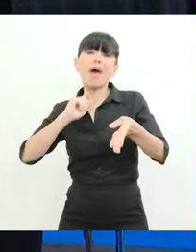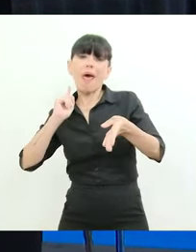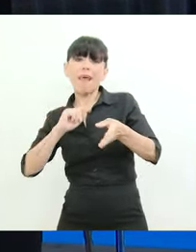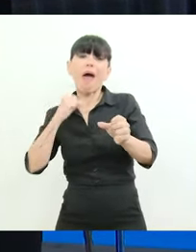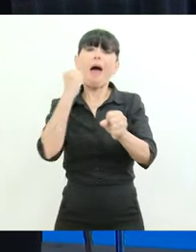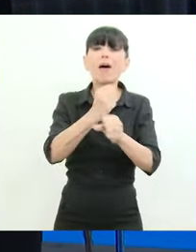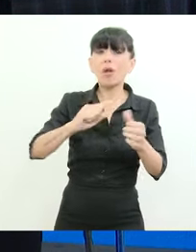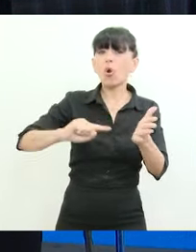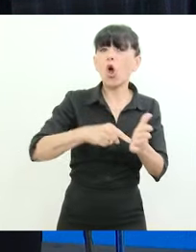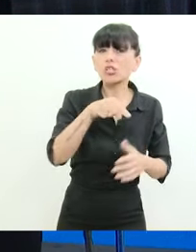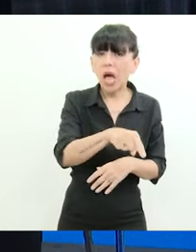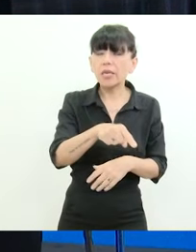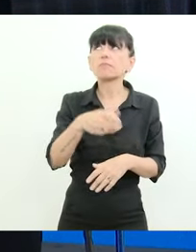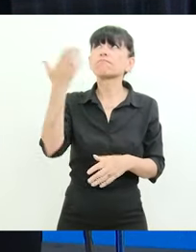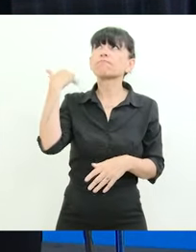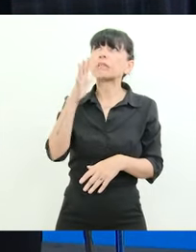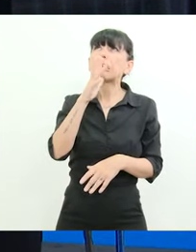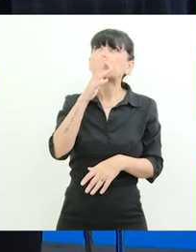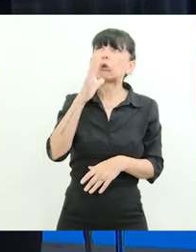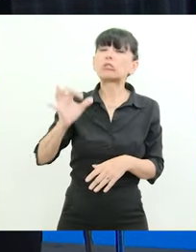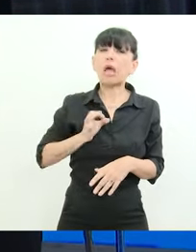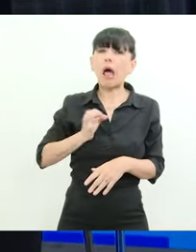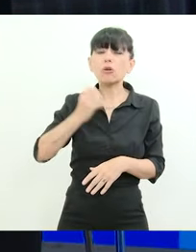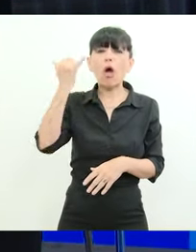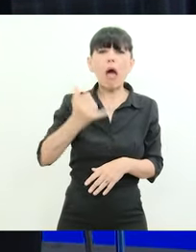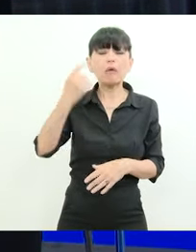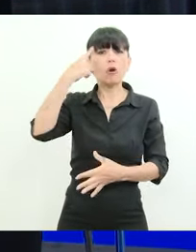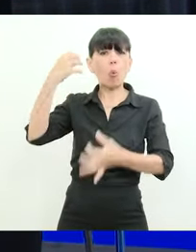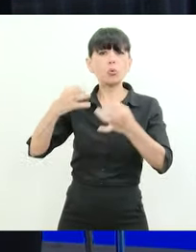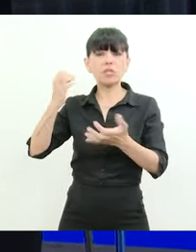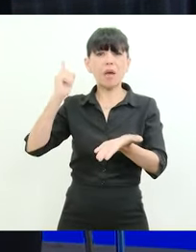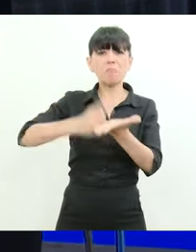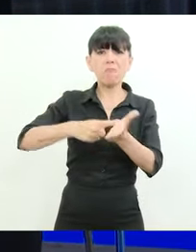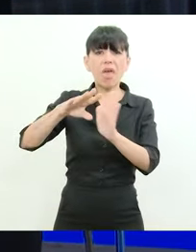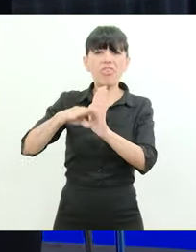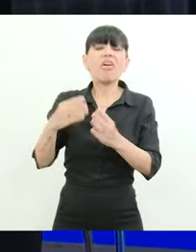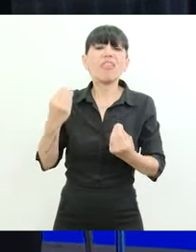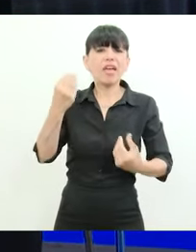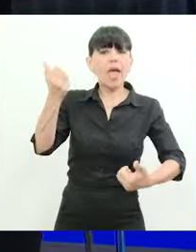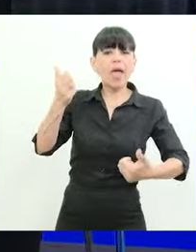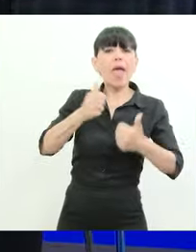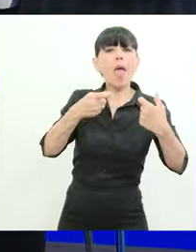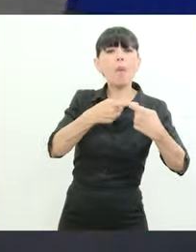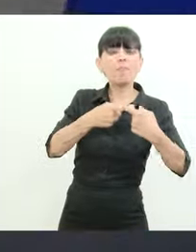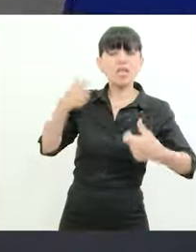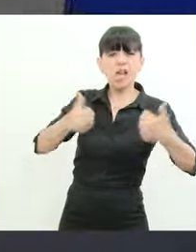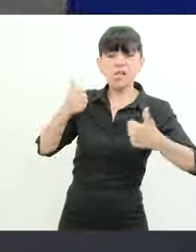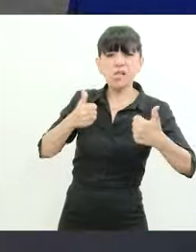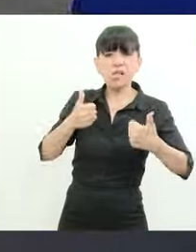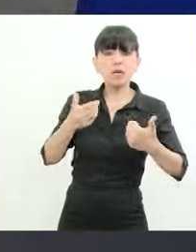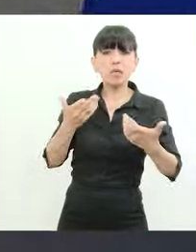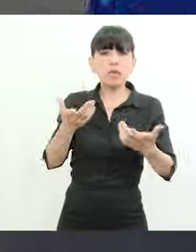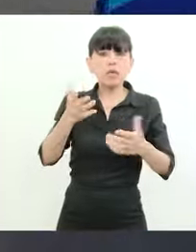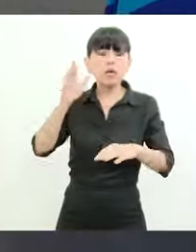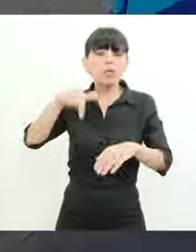hace 14 años que tiene una medida cautelar de una empresa para que no le compitan y la gente paga más caro el boleto